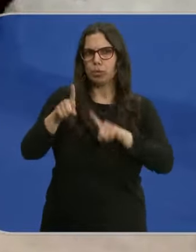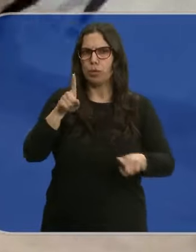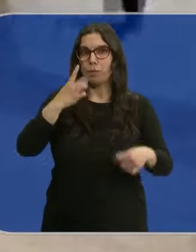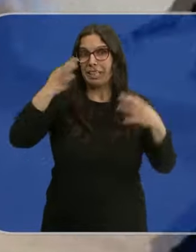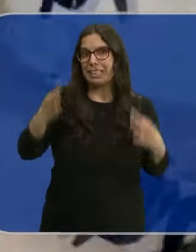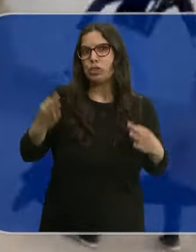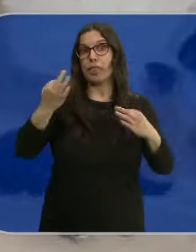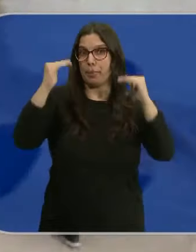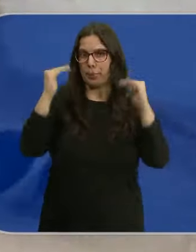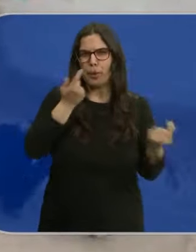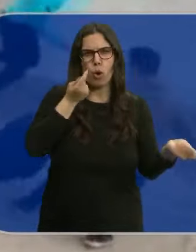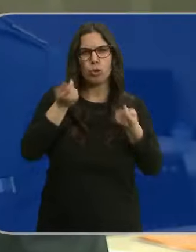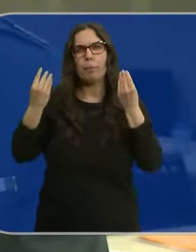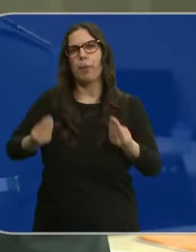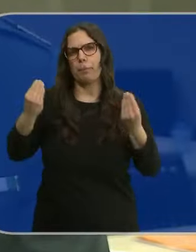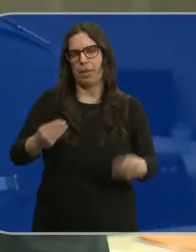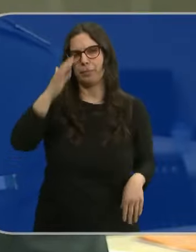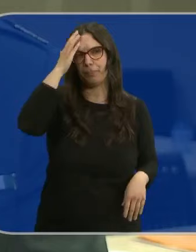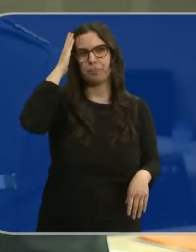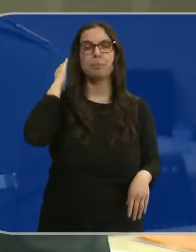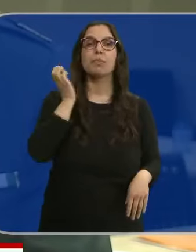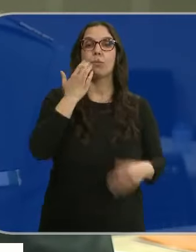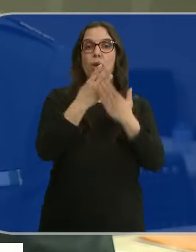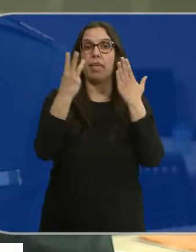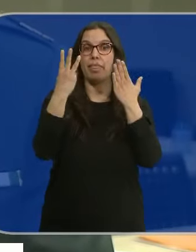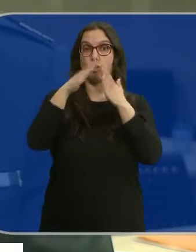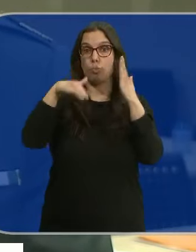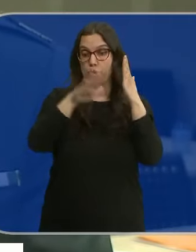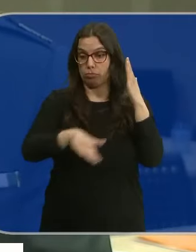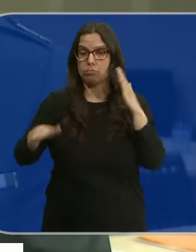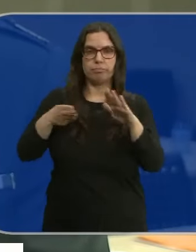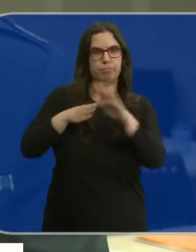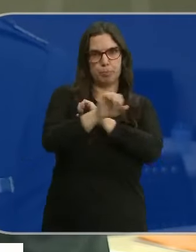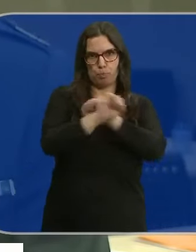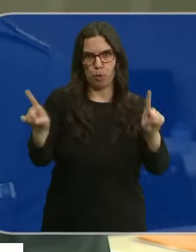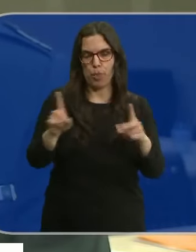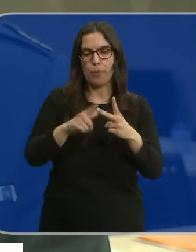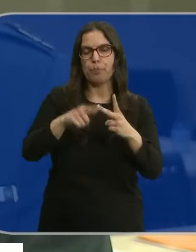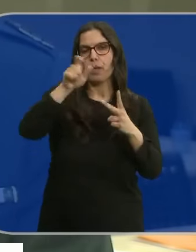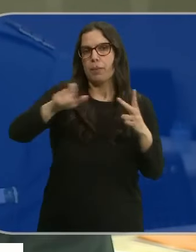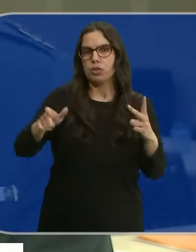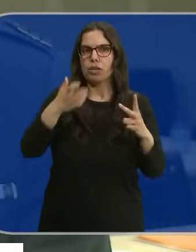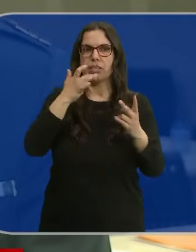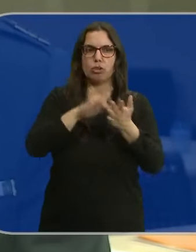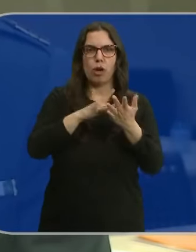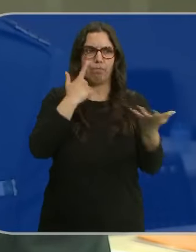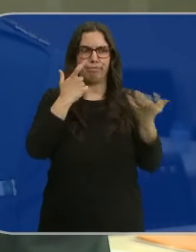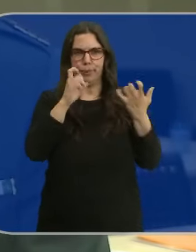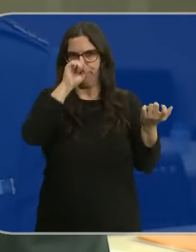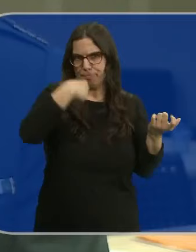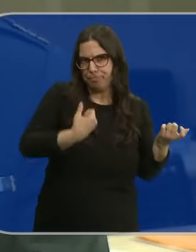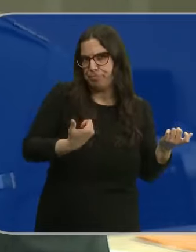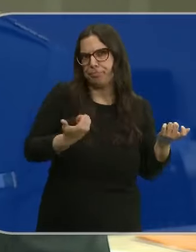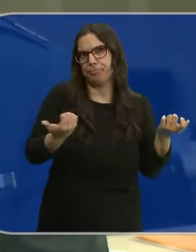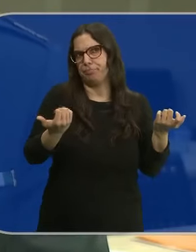reducir los riesgos. Está prohibido el acceso a los menores, está prohibido también a personas que estén en evidentes signos de